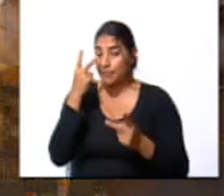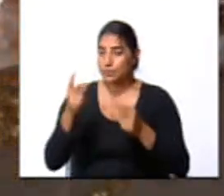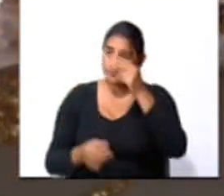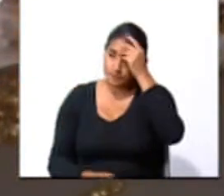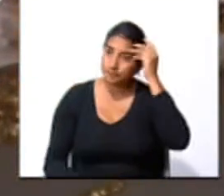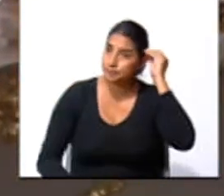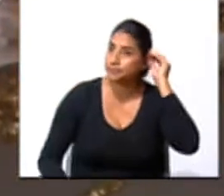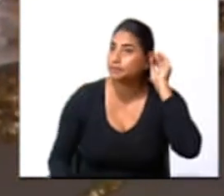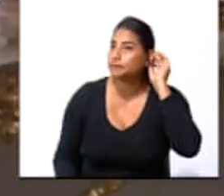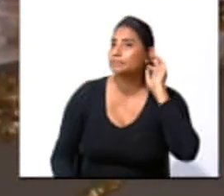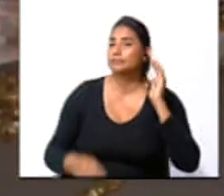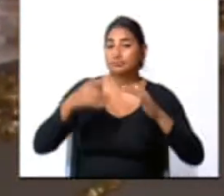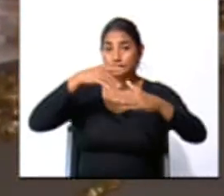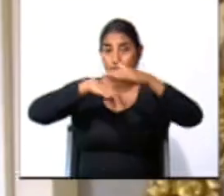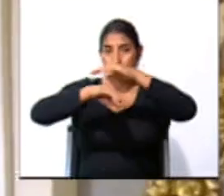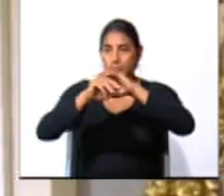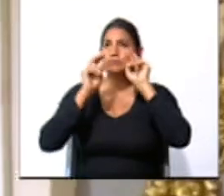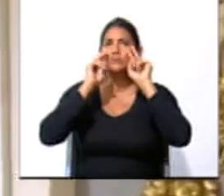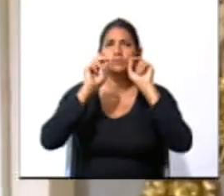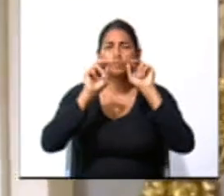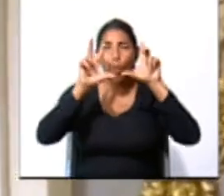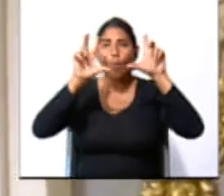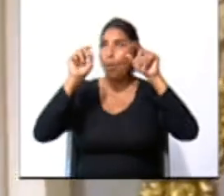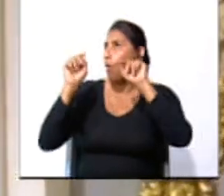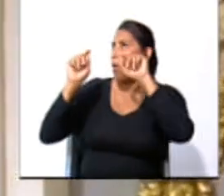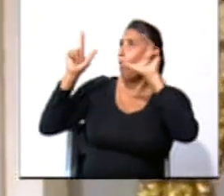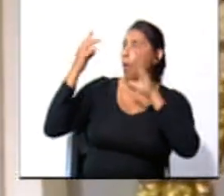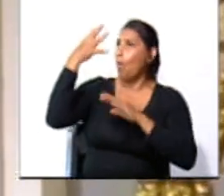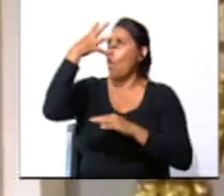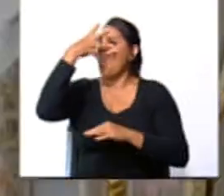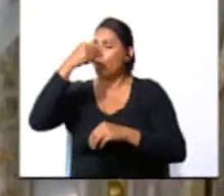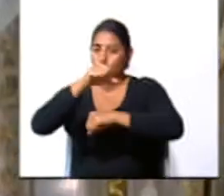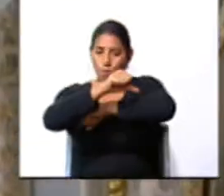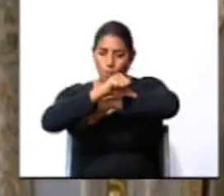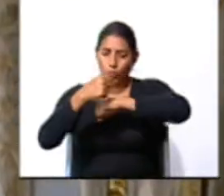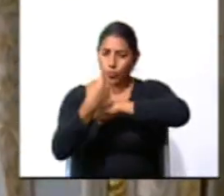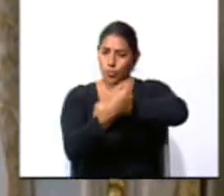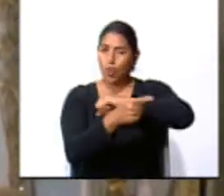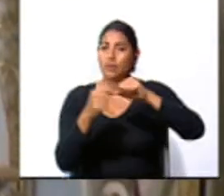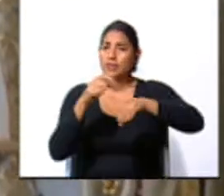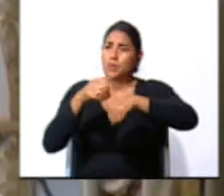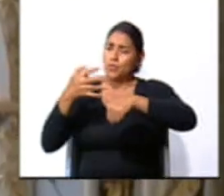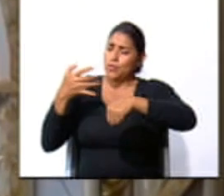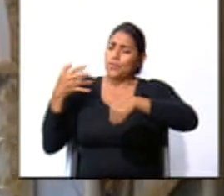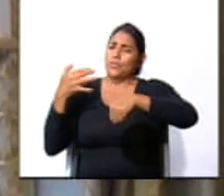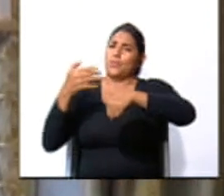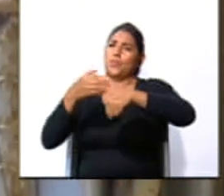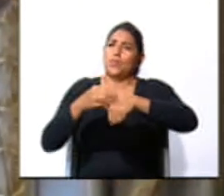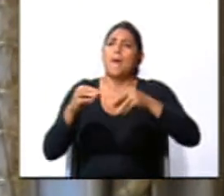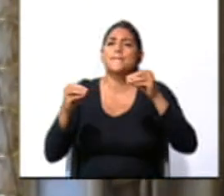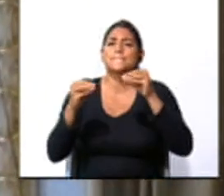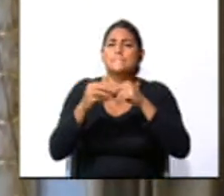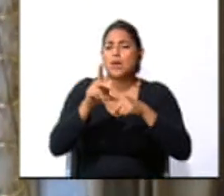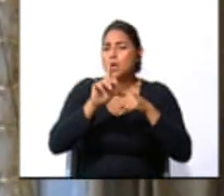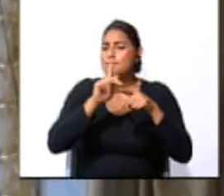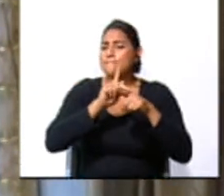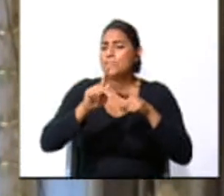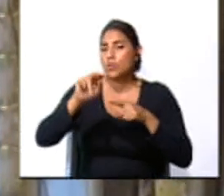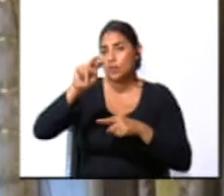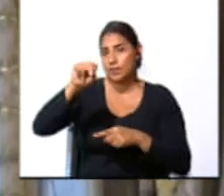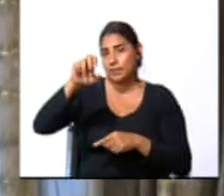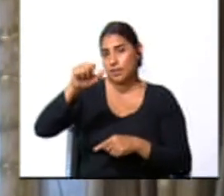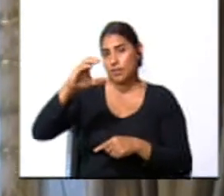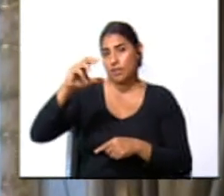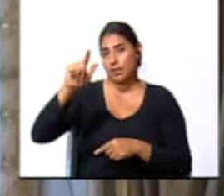Esta guiada te vas a sorprender de la exquisita belleza de la arquitectura renacentista, del más puro estilo neoclásico,